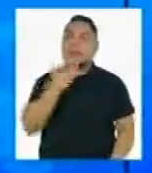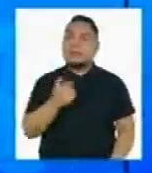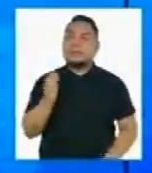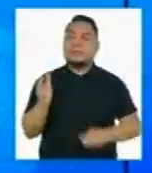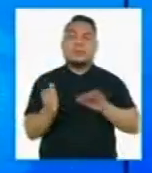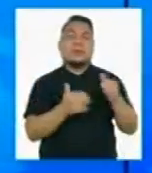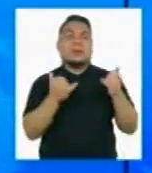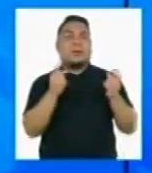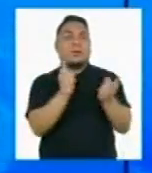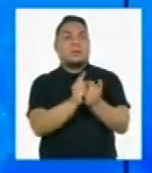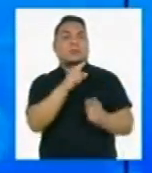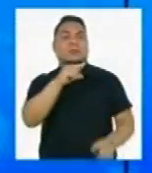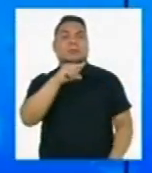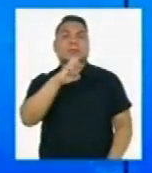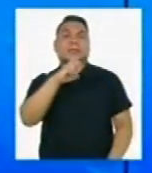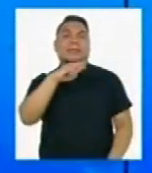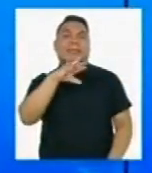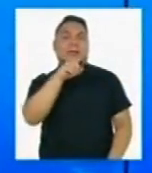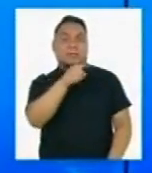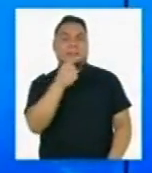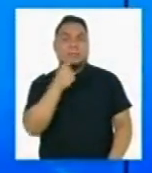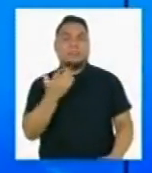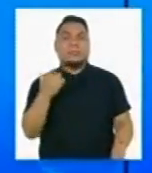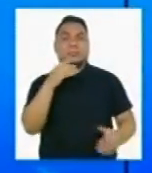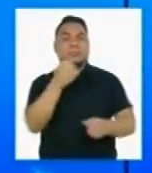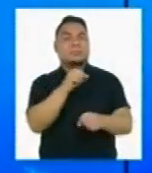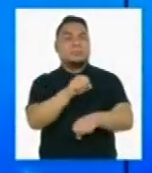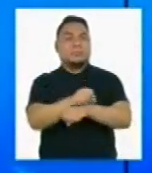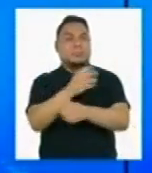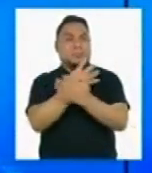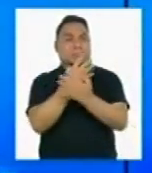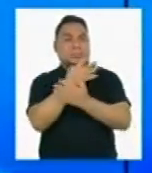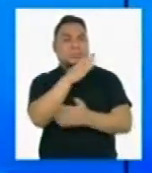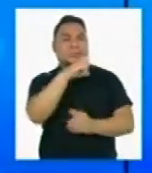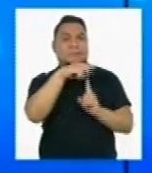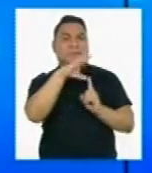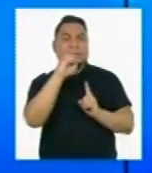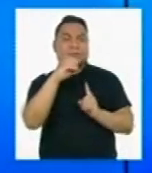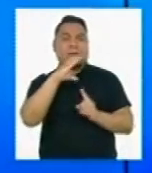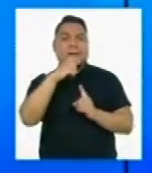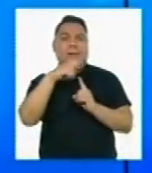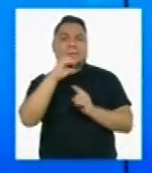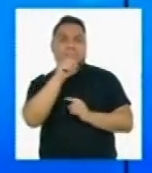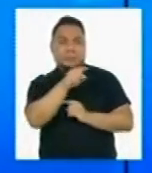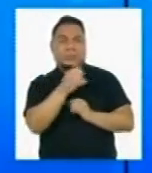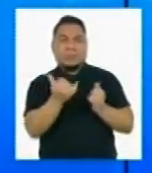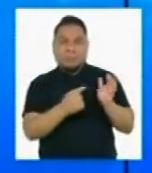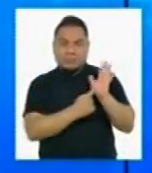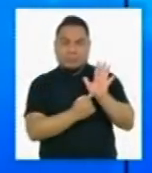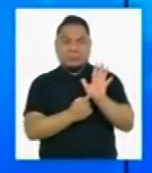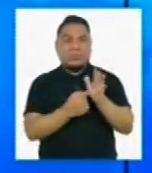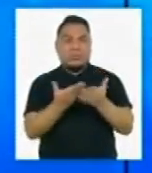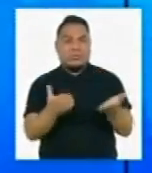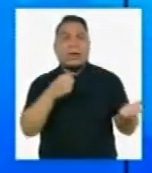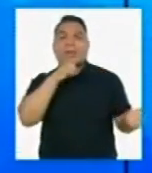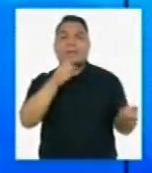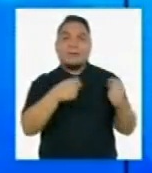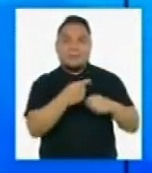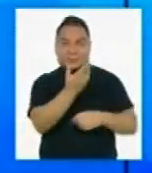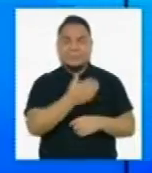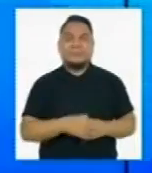Y nos vamos ahora con Genaro Bernedo, desde Castro Castro, nos va a mostrar productos navideños. Adelante.